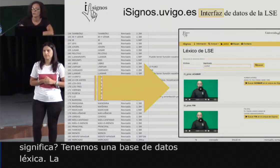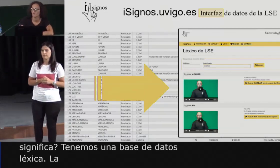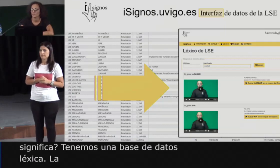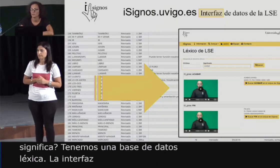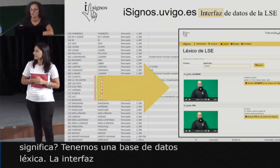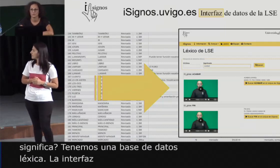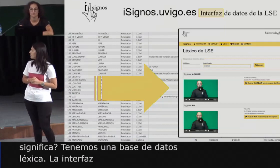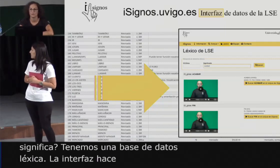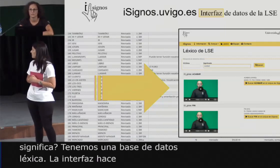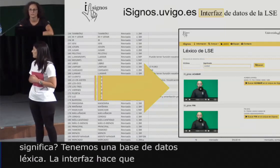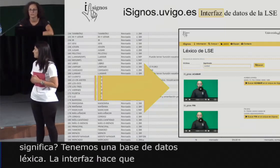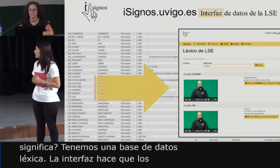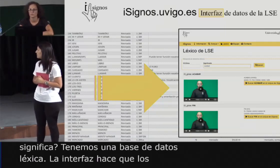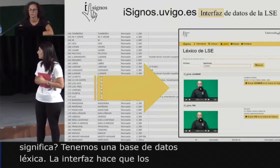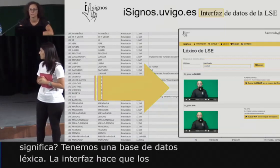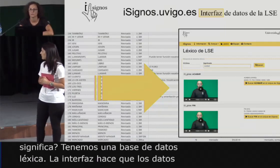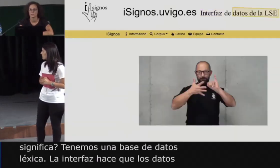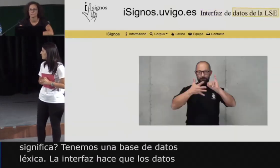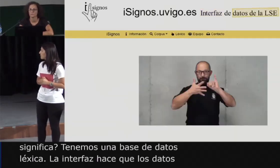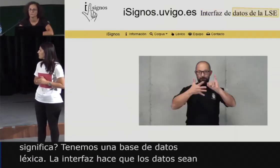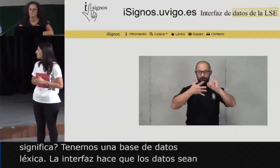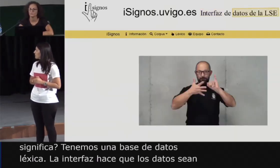una web para que cualquiera persona pueda acceder a ellos.